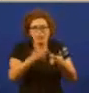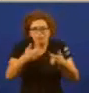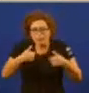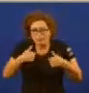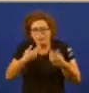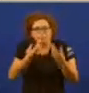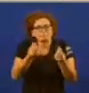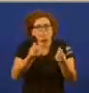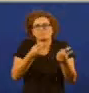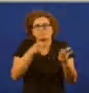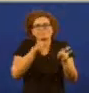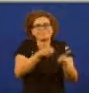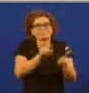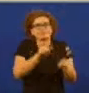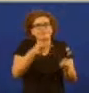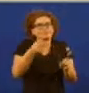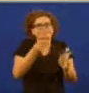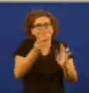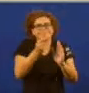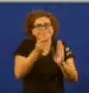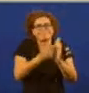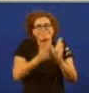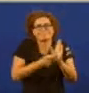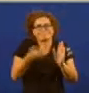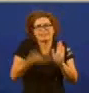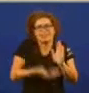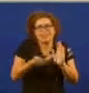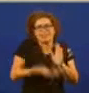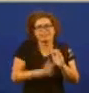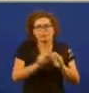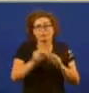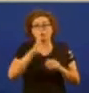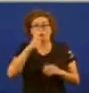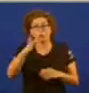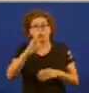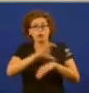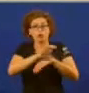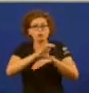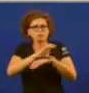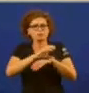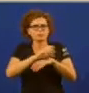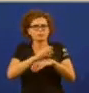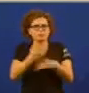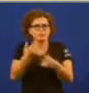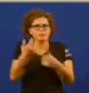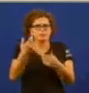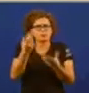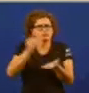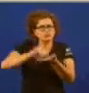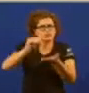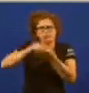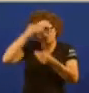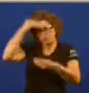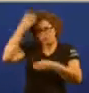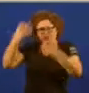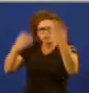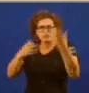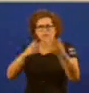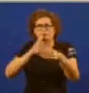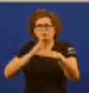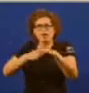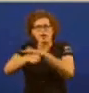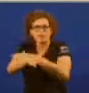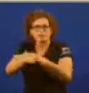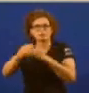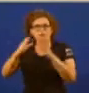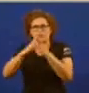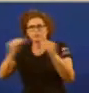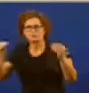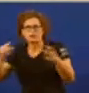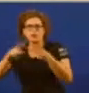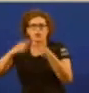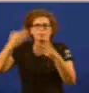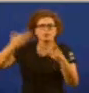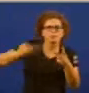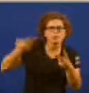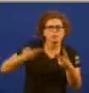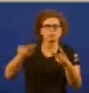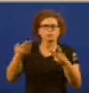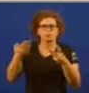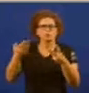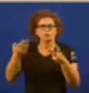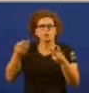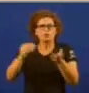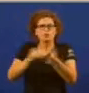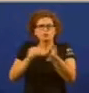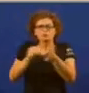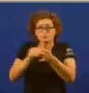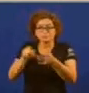demasiado relevante non cando por exemplo se falla por un círculo da dictadura pero que sin embargo condena dousanos de cárcere a unha